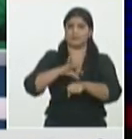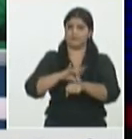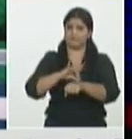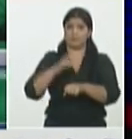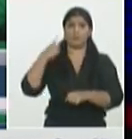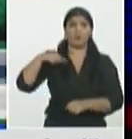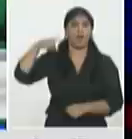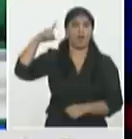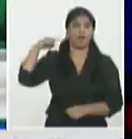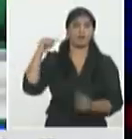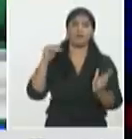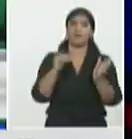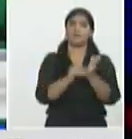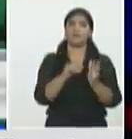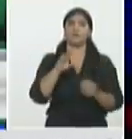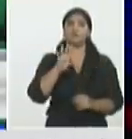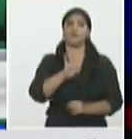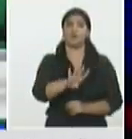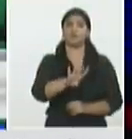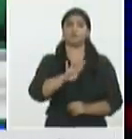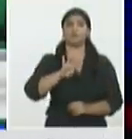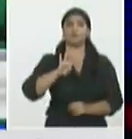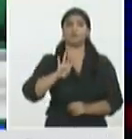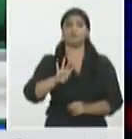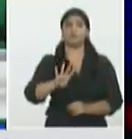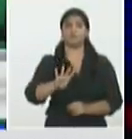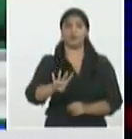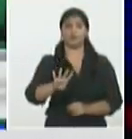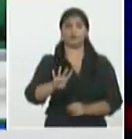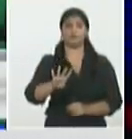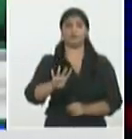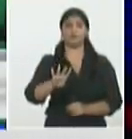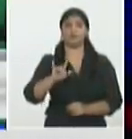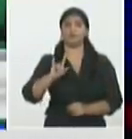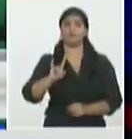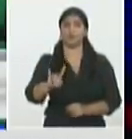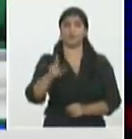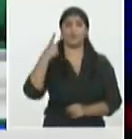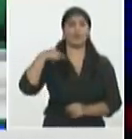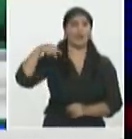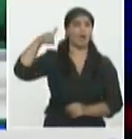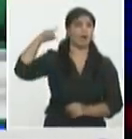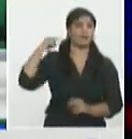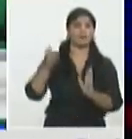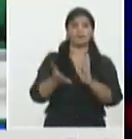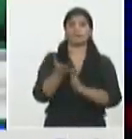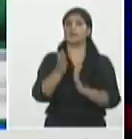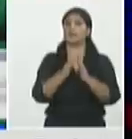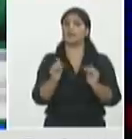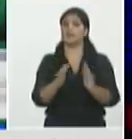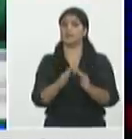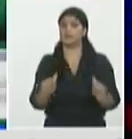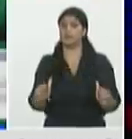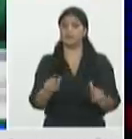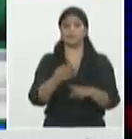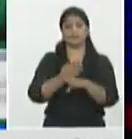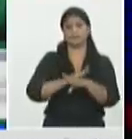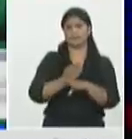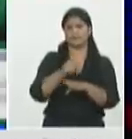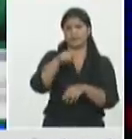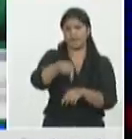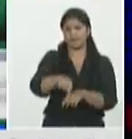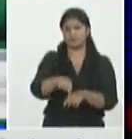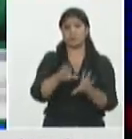1.449 personas fueron dadas de alta en nuestro país eso nos permite un